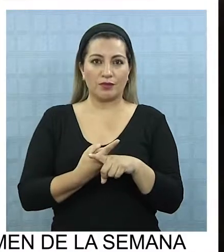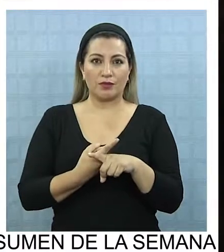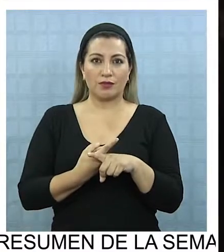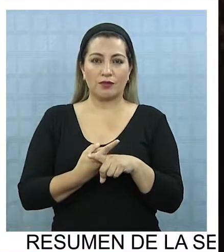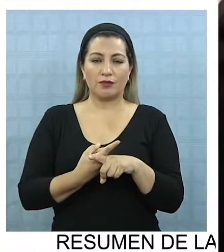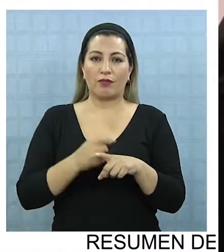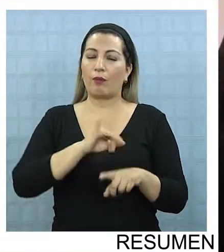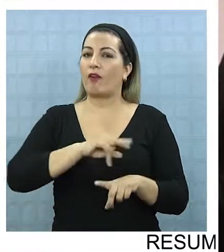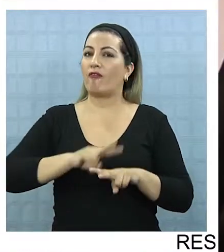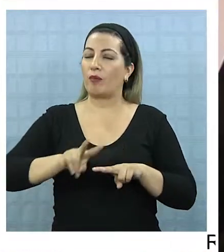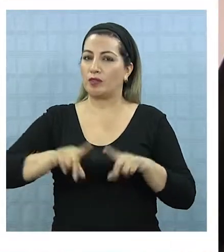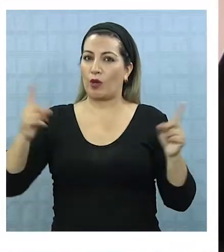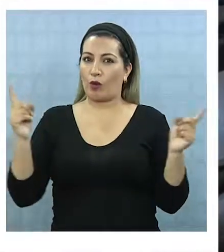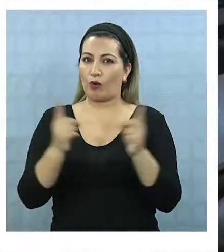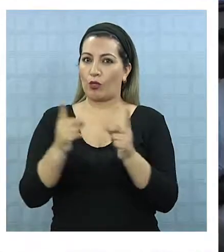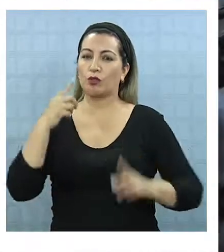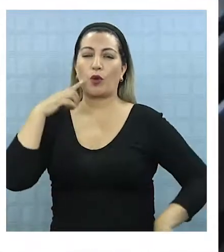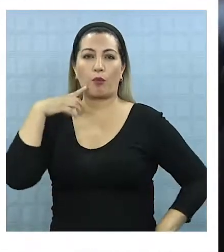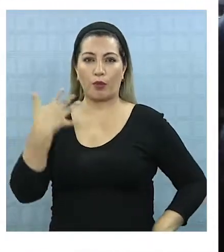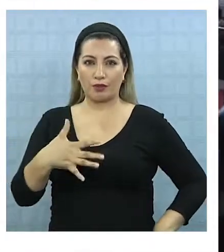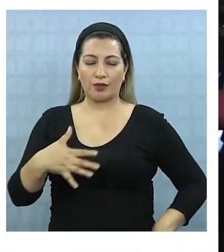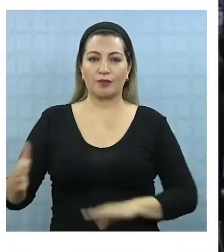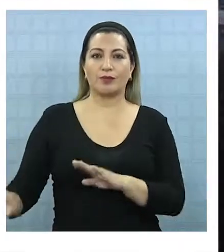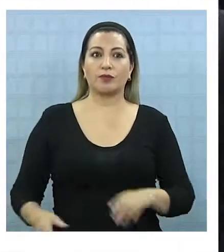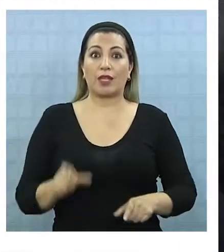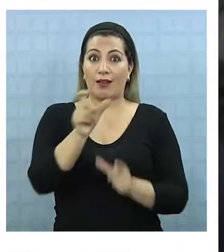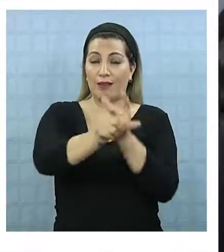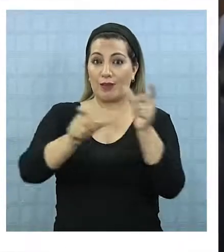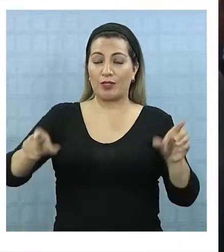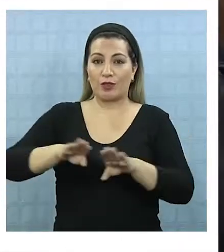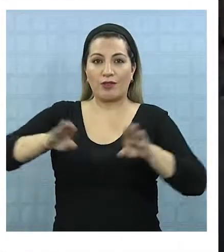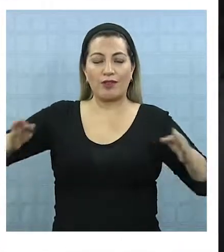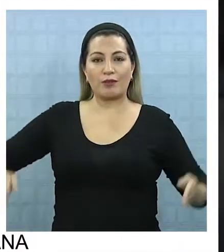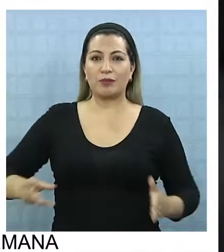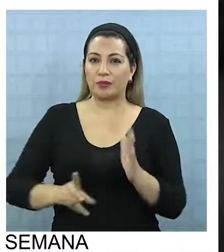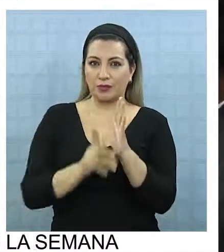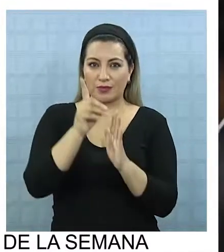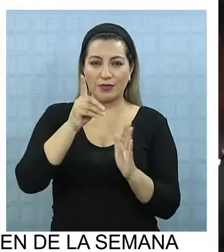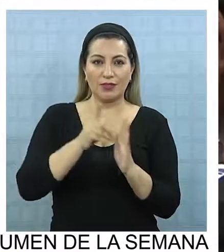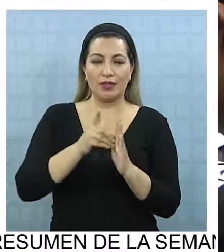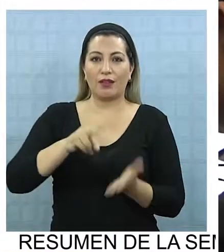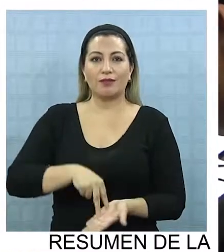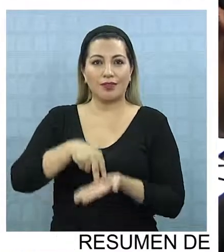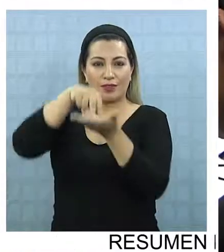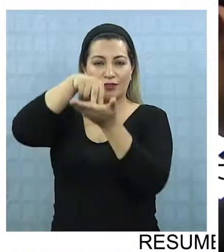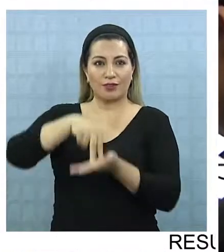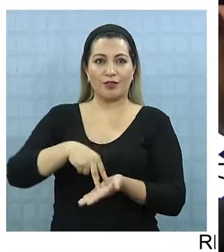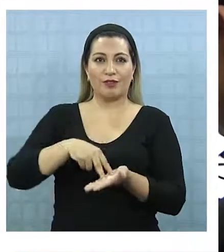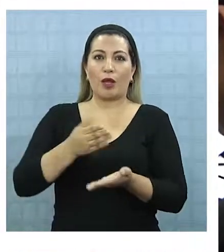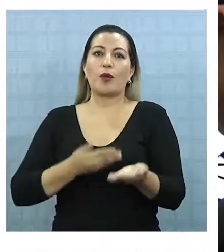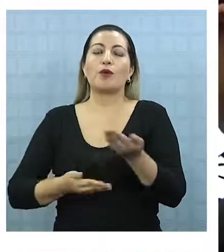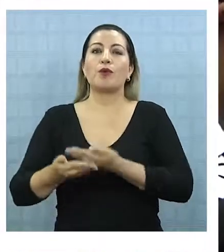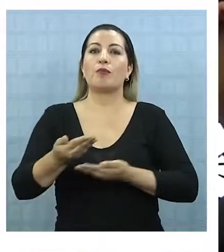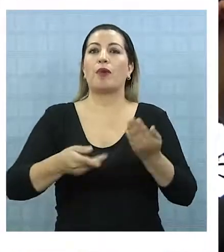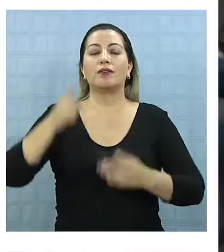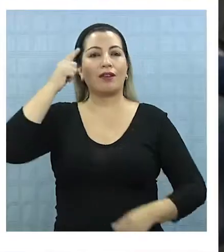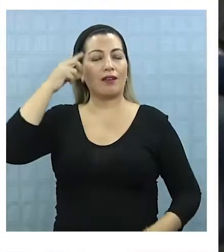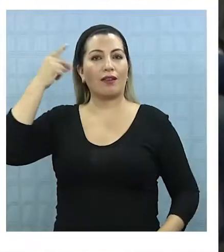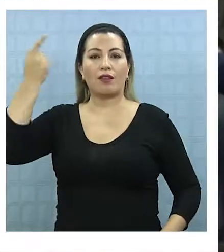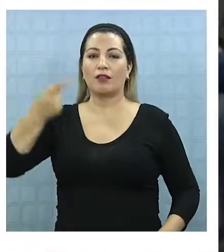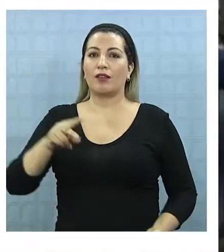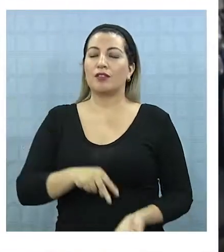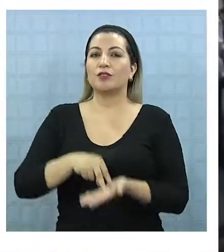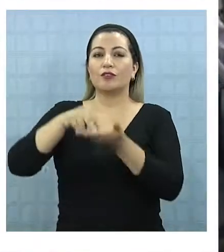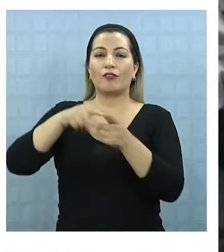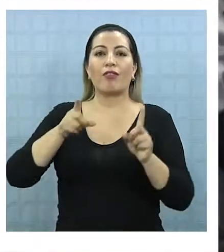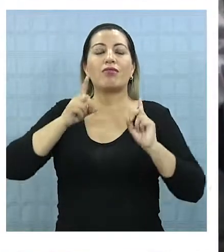vamos a llegar a unas conclusiones importantes. Los integrantes de la mesa para el desarrollo de Zona Franca comparten la idea que